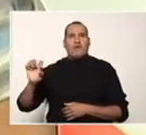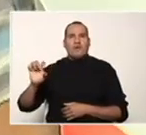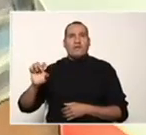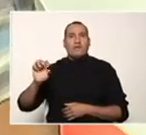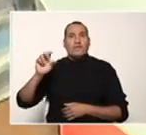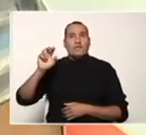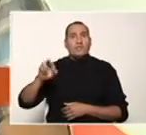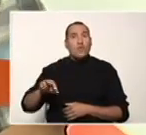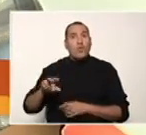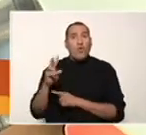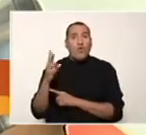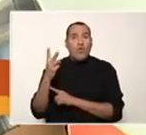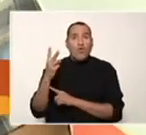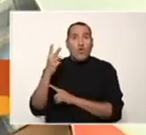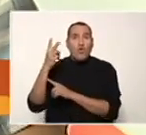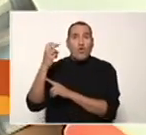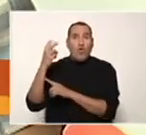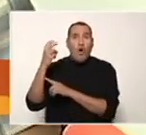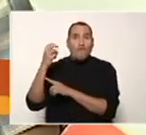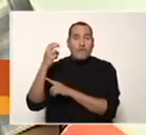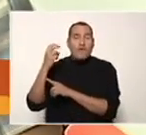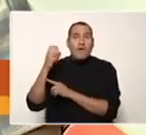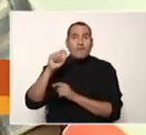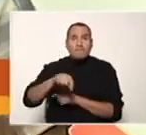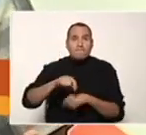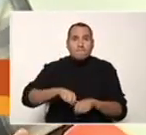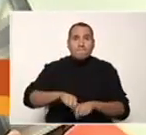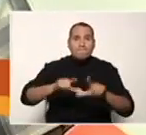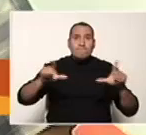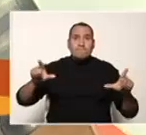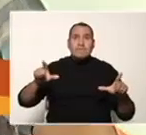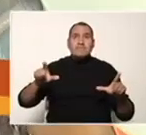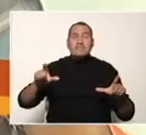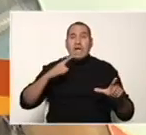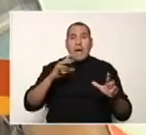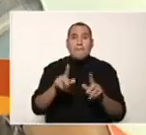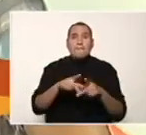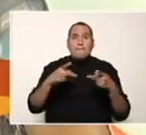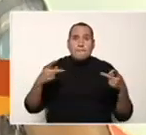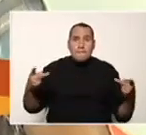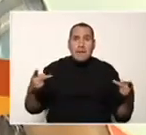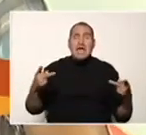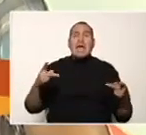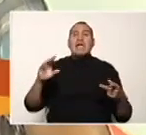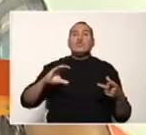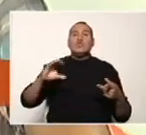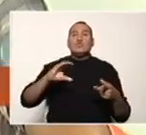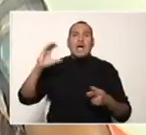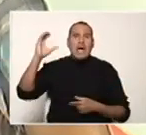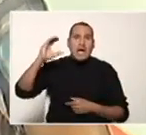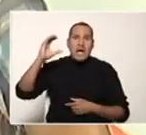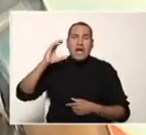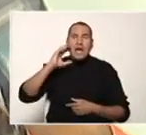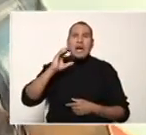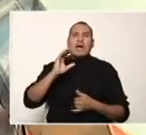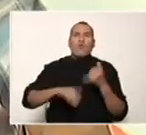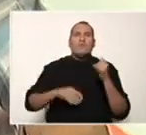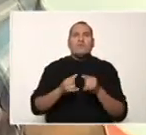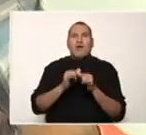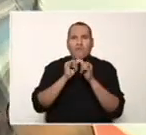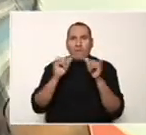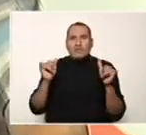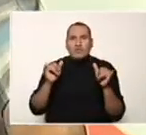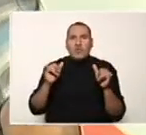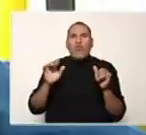viernes pueden buscar en cartado la guía pedagógica de cada familia una escuela donde en los diarios Ciudad Caracas últimas noticias correo de Lorinoco y el diario